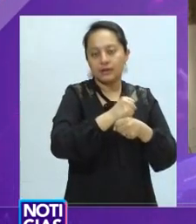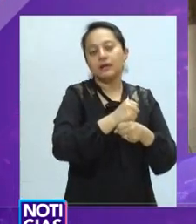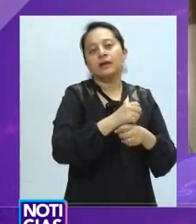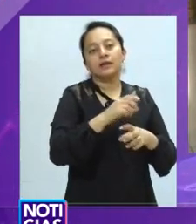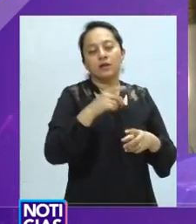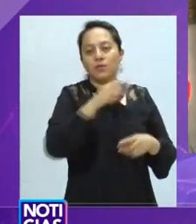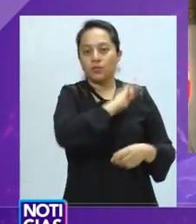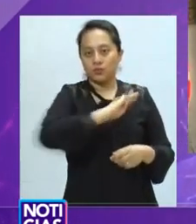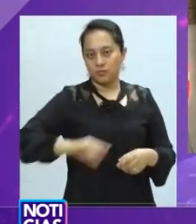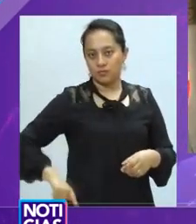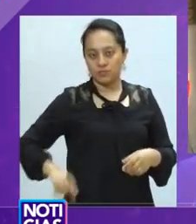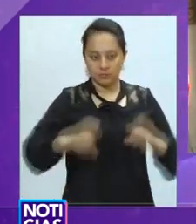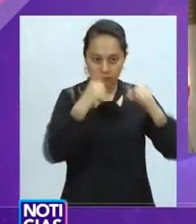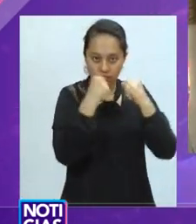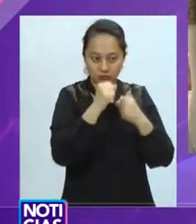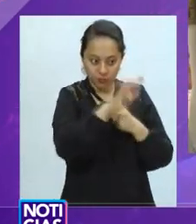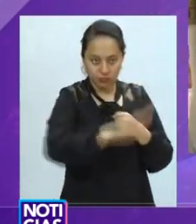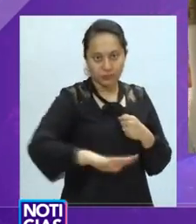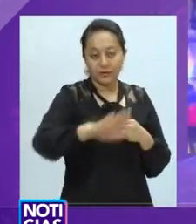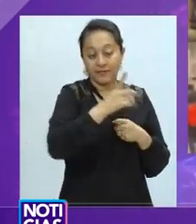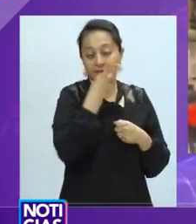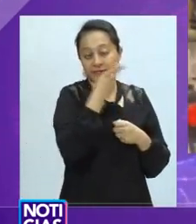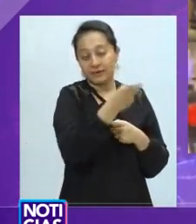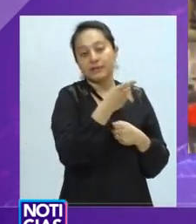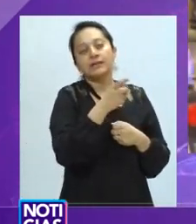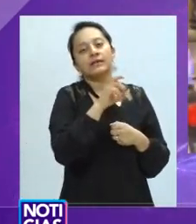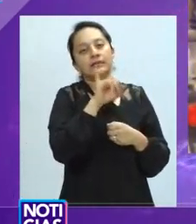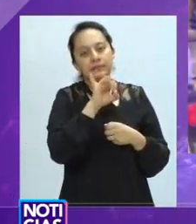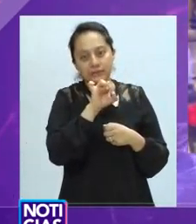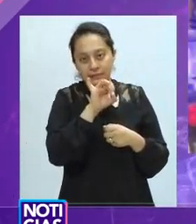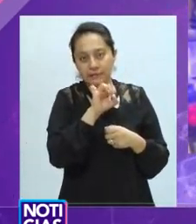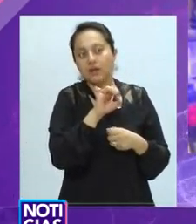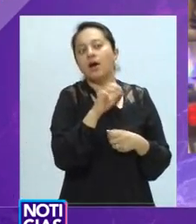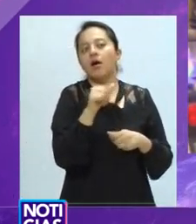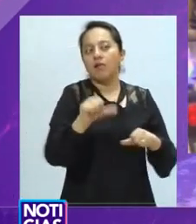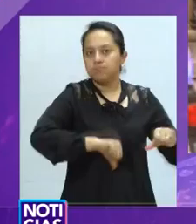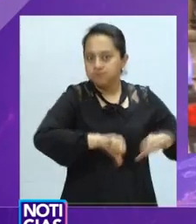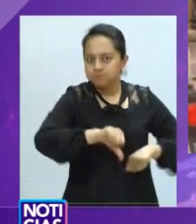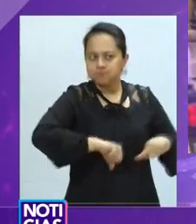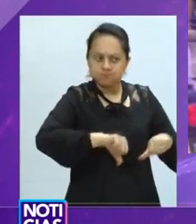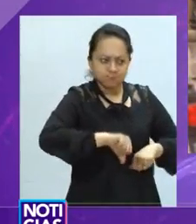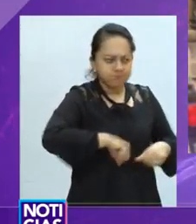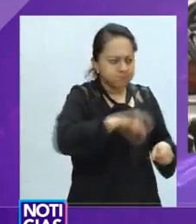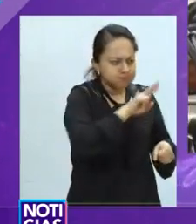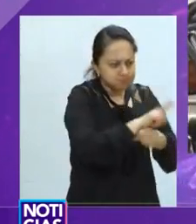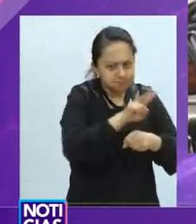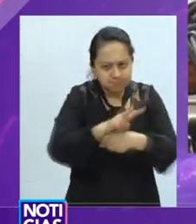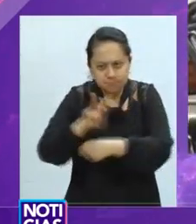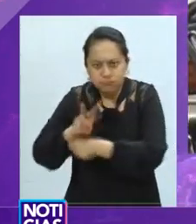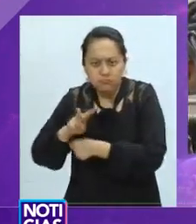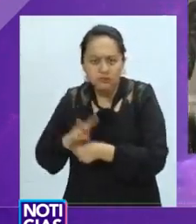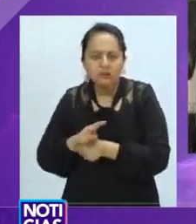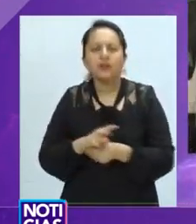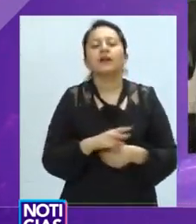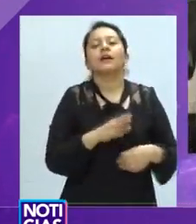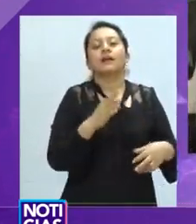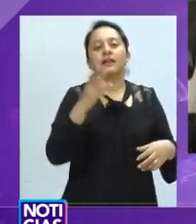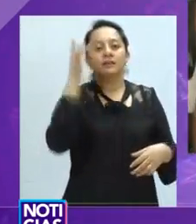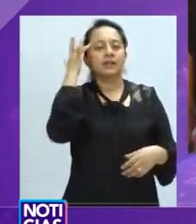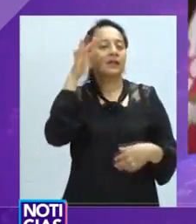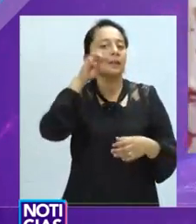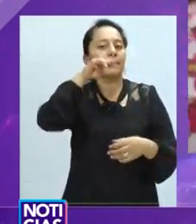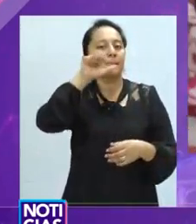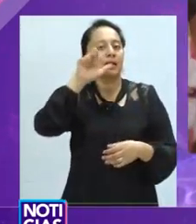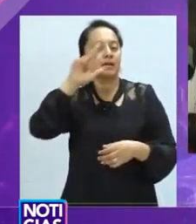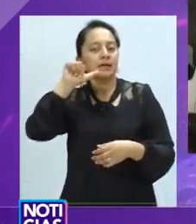operativos que se han implementado en la zona de Santa María Magdalena y la colaboración de autoridades municipales y estatales. Con imágenes de